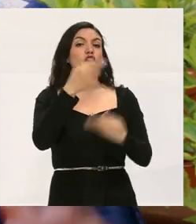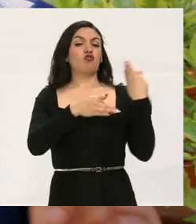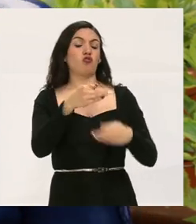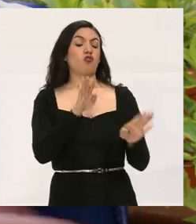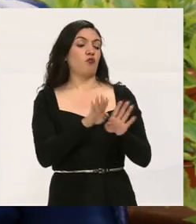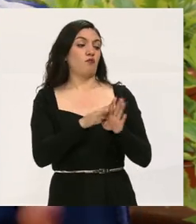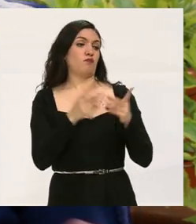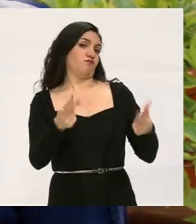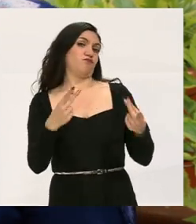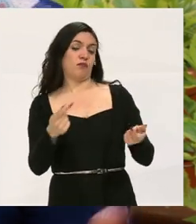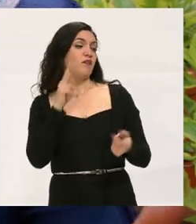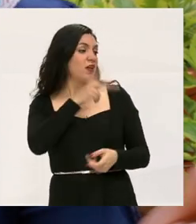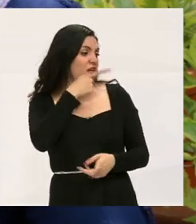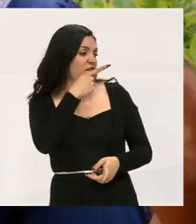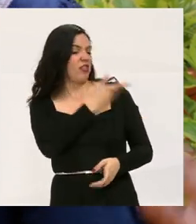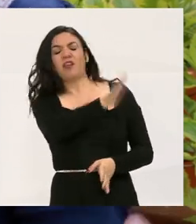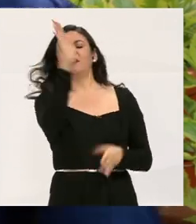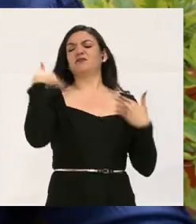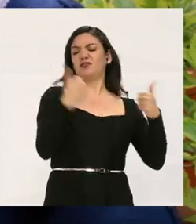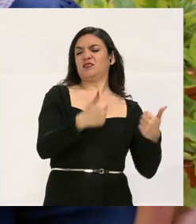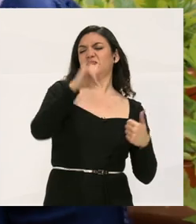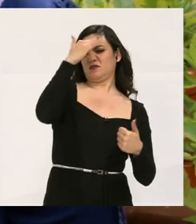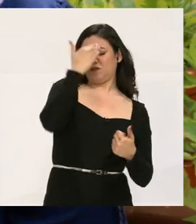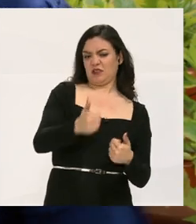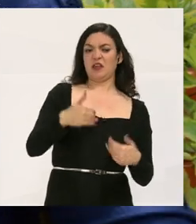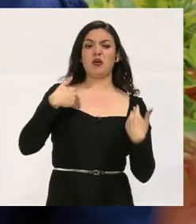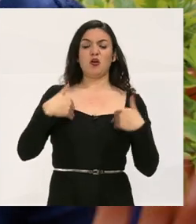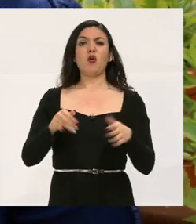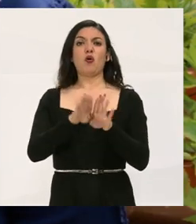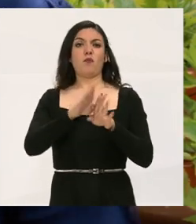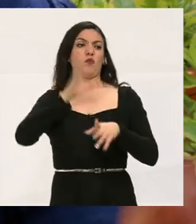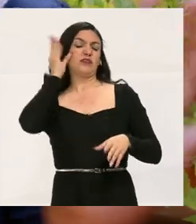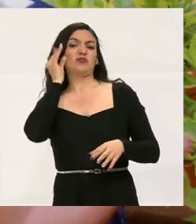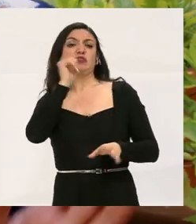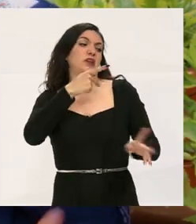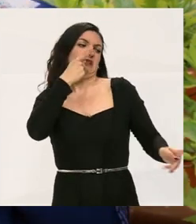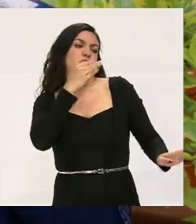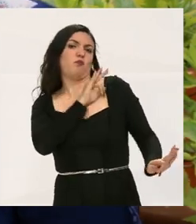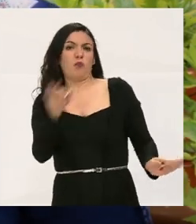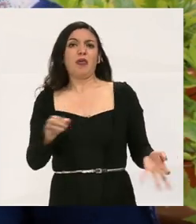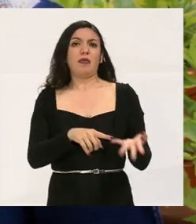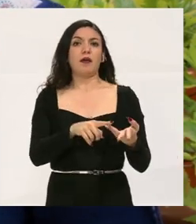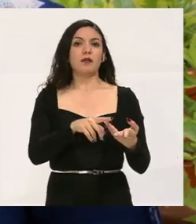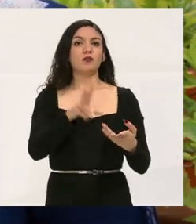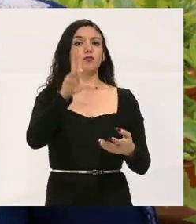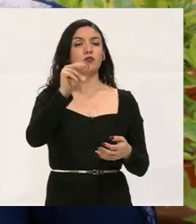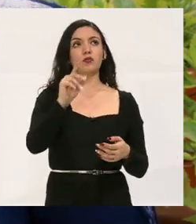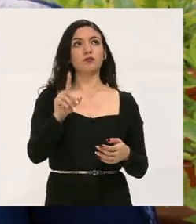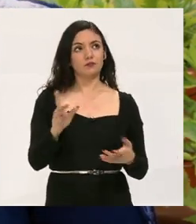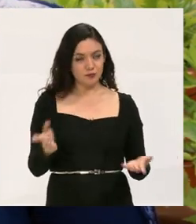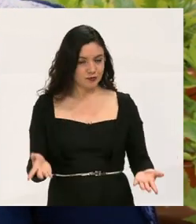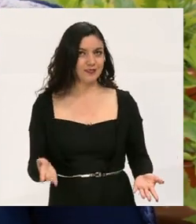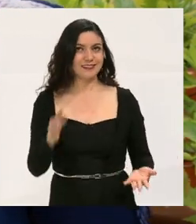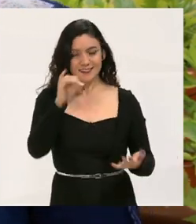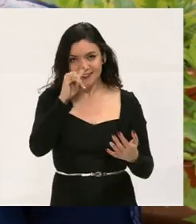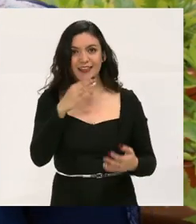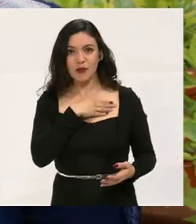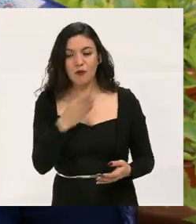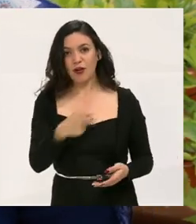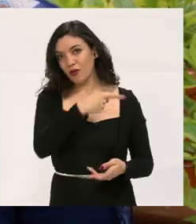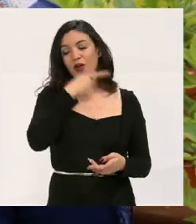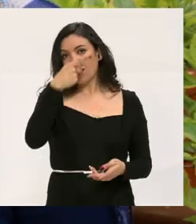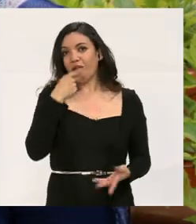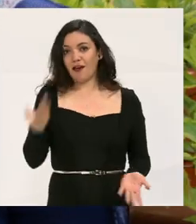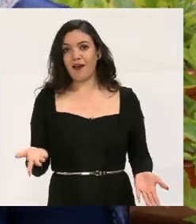o la, quieren que todo sea, pues como lo ven que hablan, entonces si entiendes que sí me escucha, porque pues como habla, o no es como que, bueno, sí,